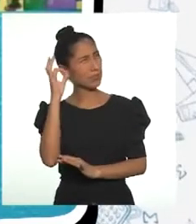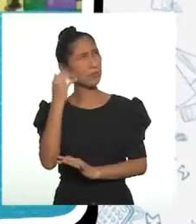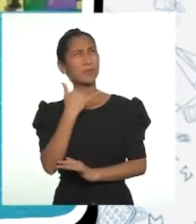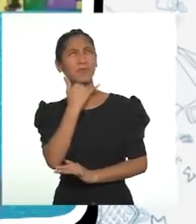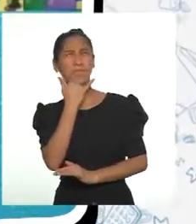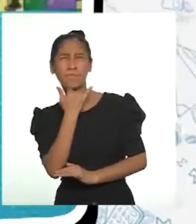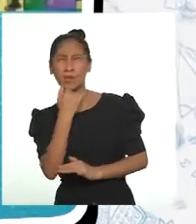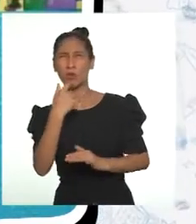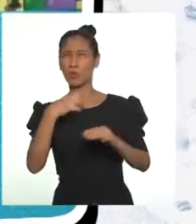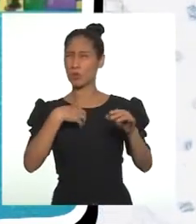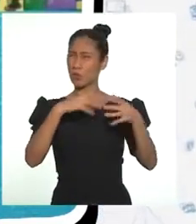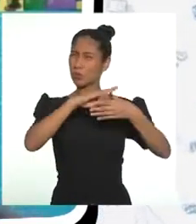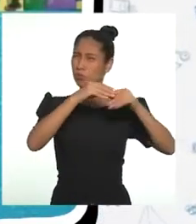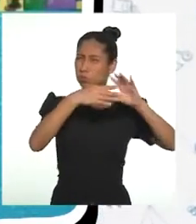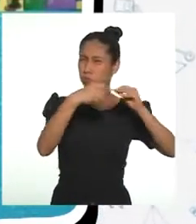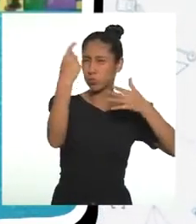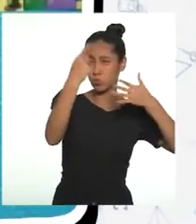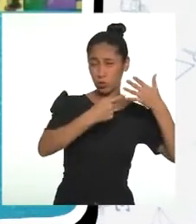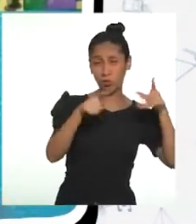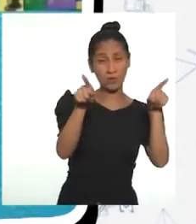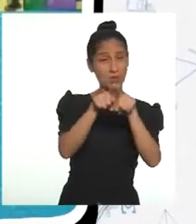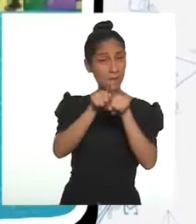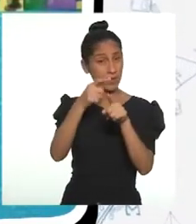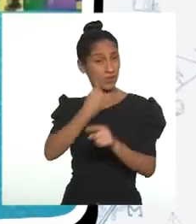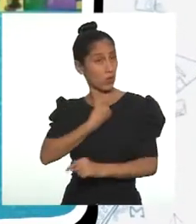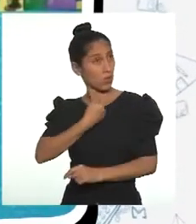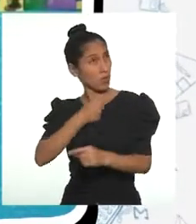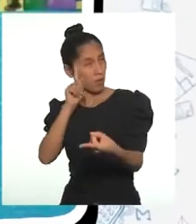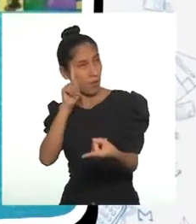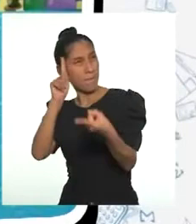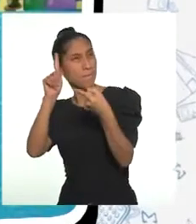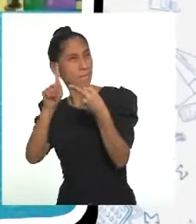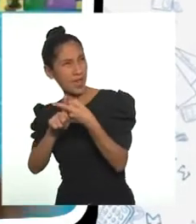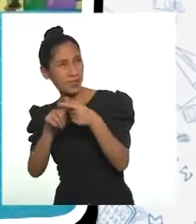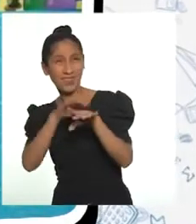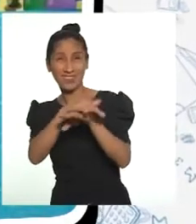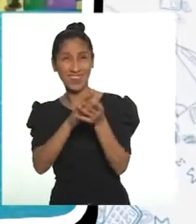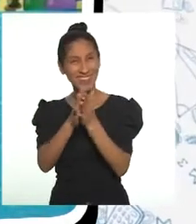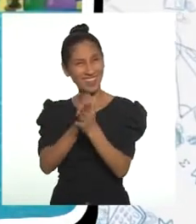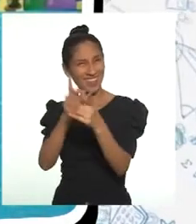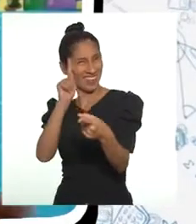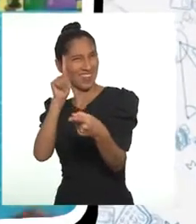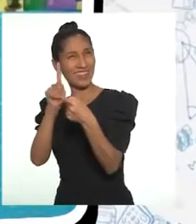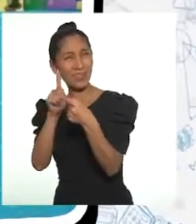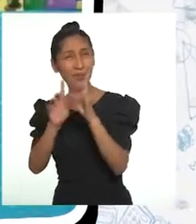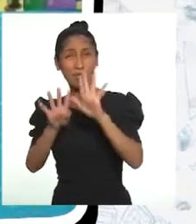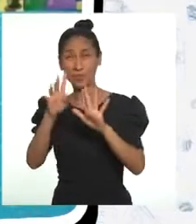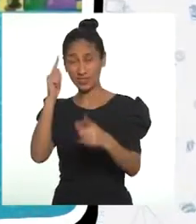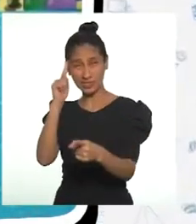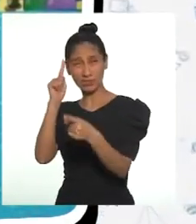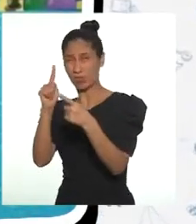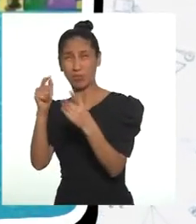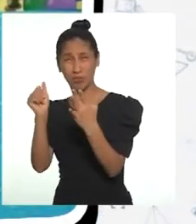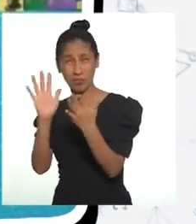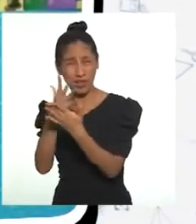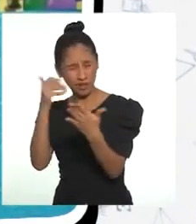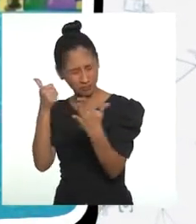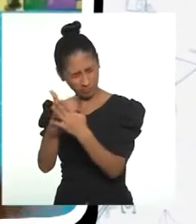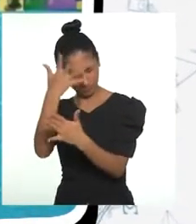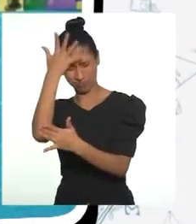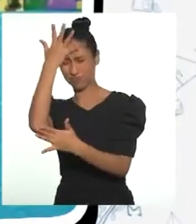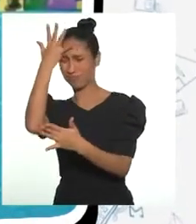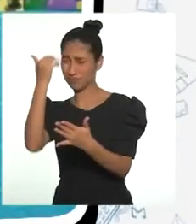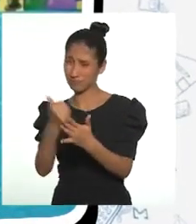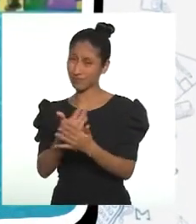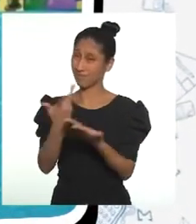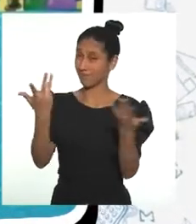nuestra vida. Así mismo, nuestras metas u objetivos que anhelamos realizar, el cual provoca desmotivación e inseguridad en